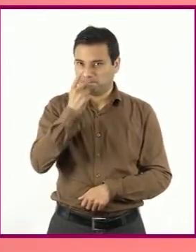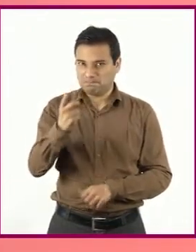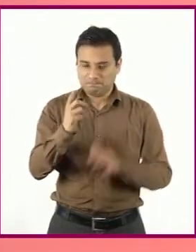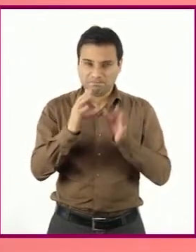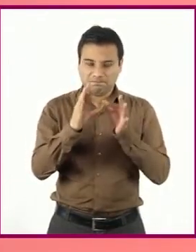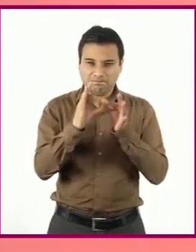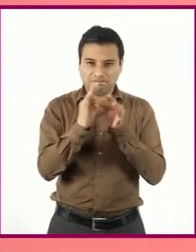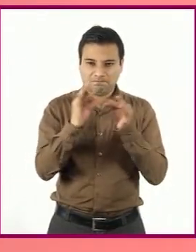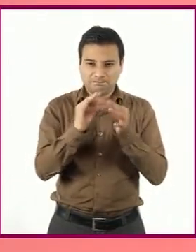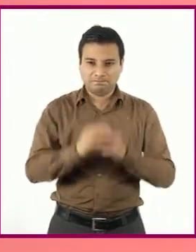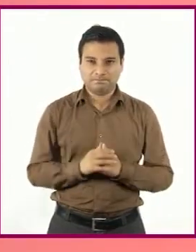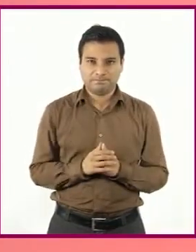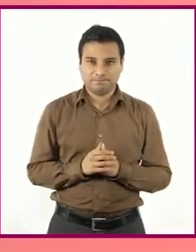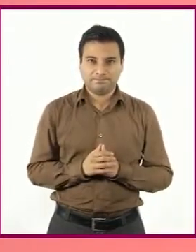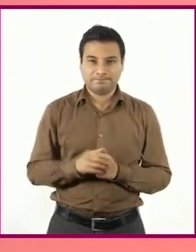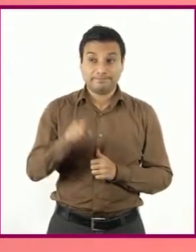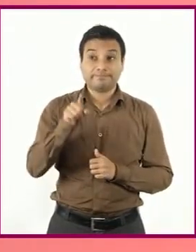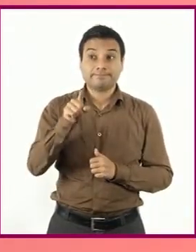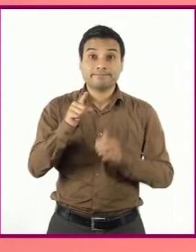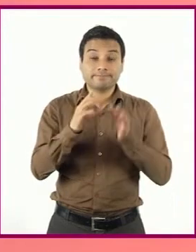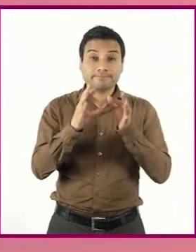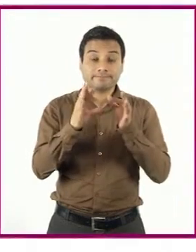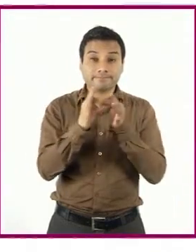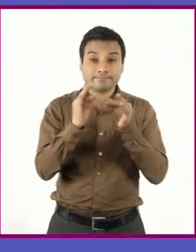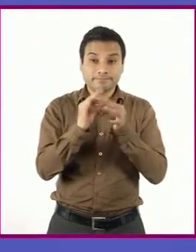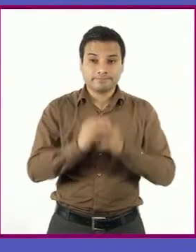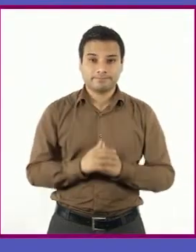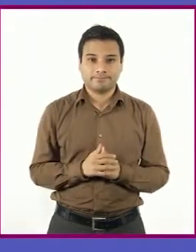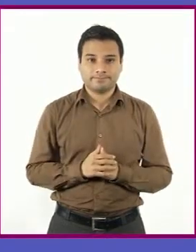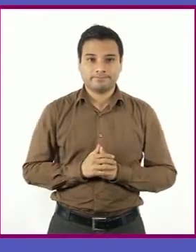En uno de sus fragmentos escribe,